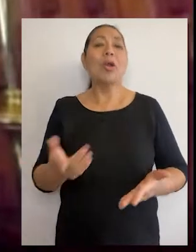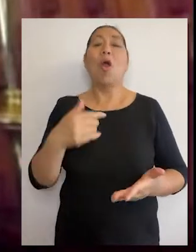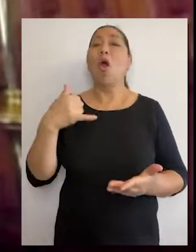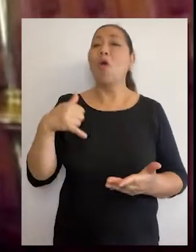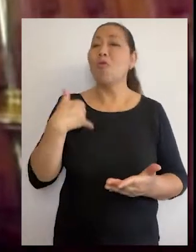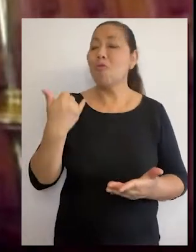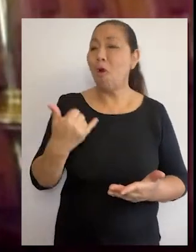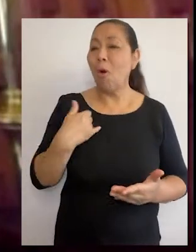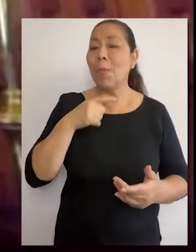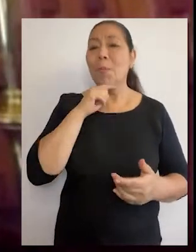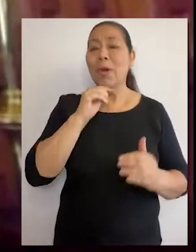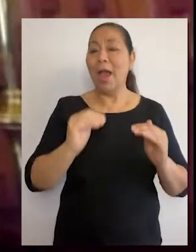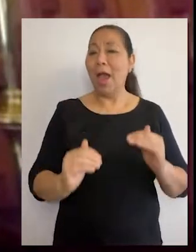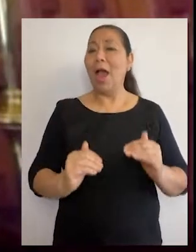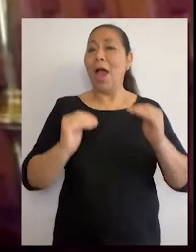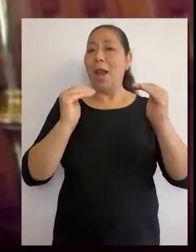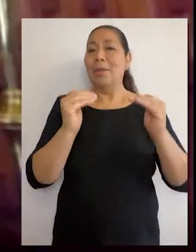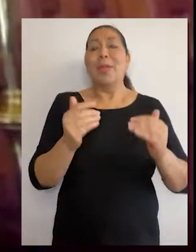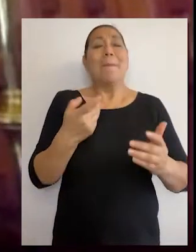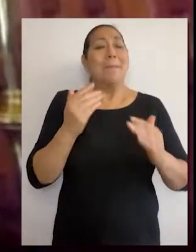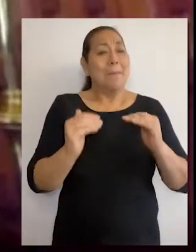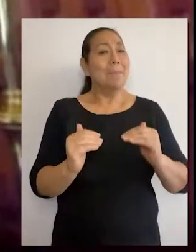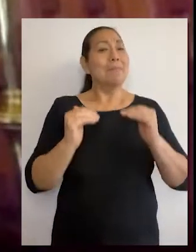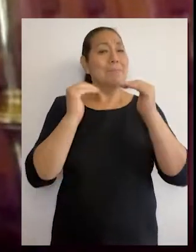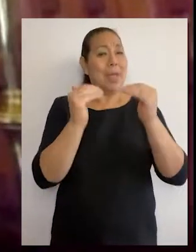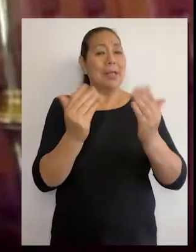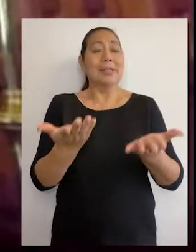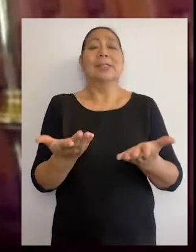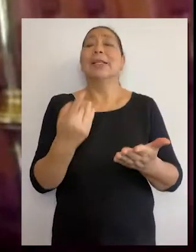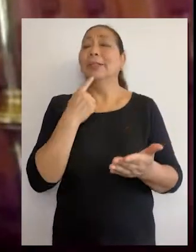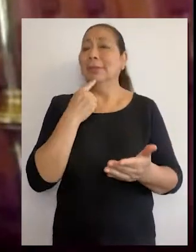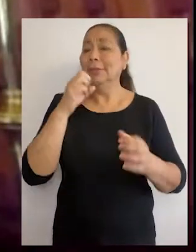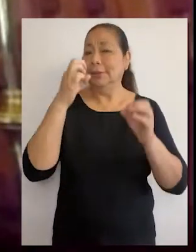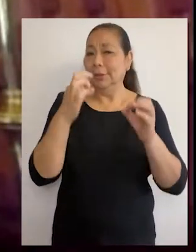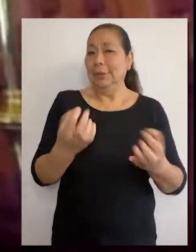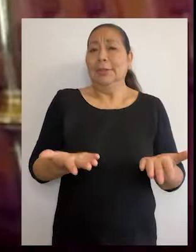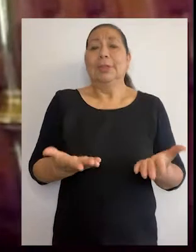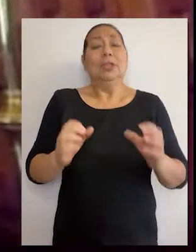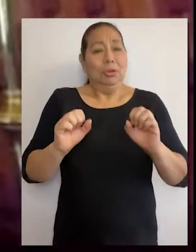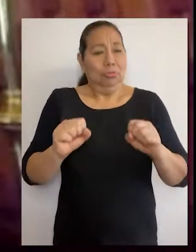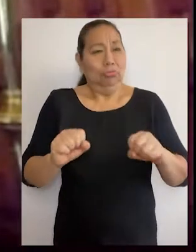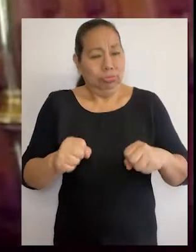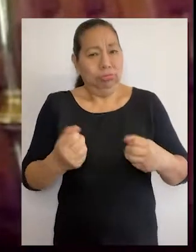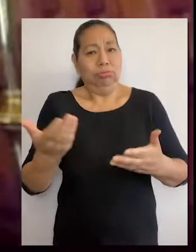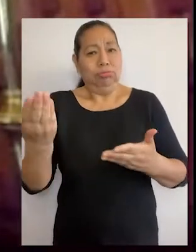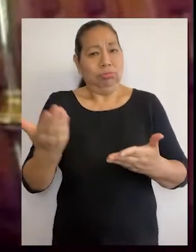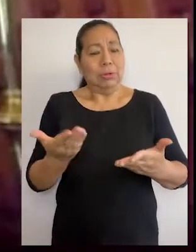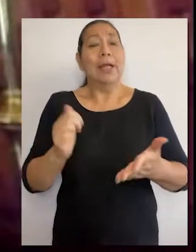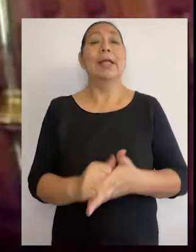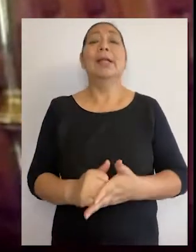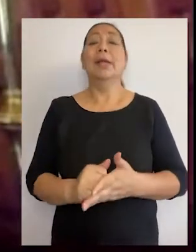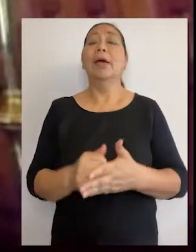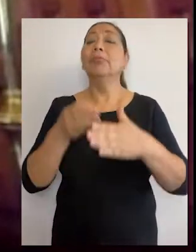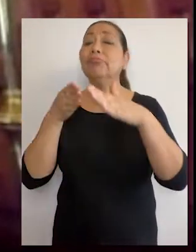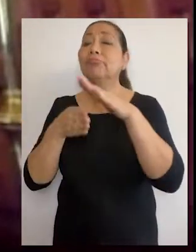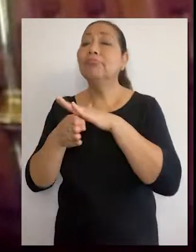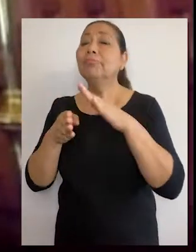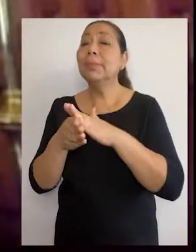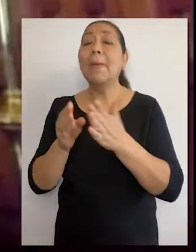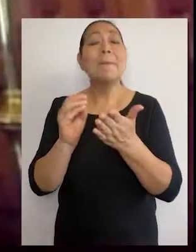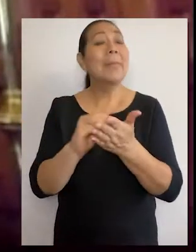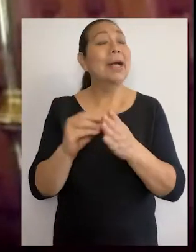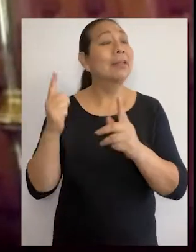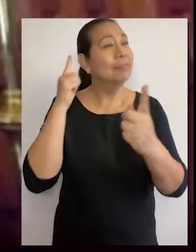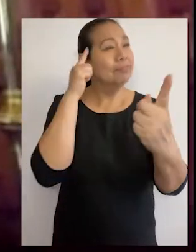jóvenes, adultas, adultas mayores, tengamos la posibilidad de acceder